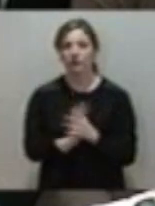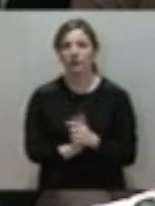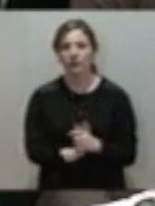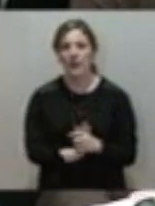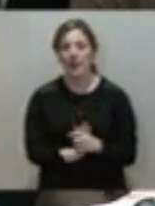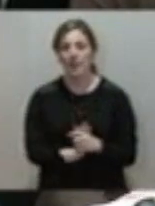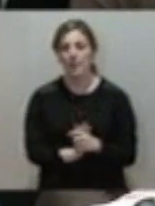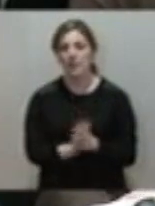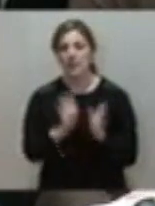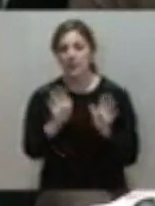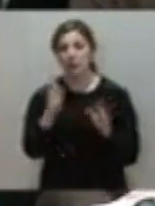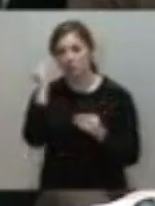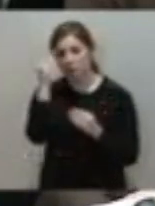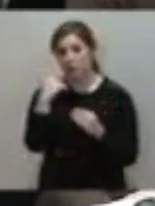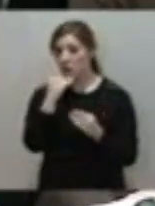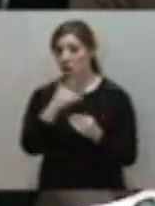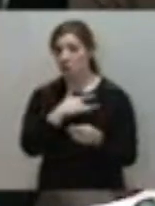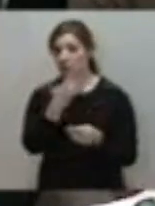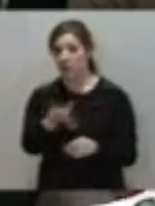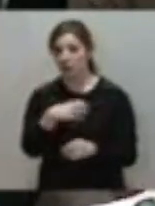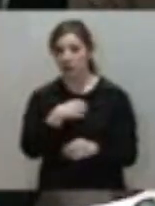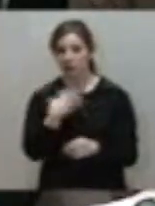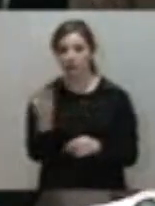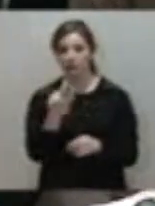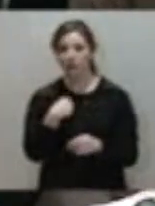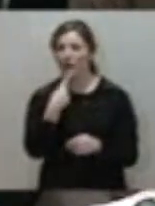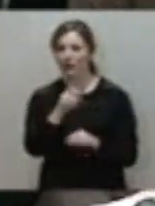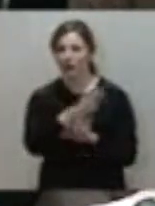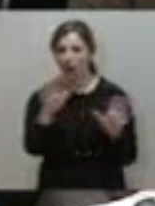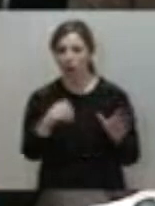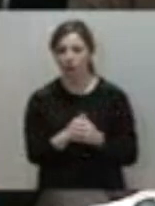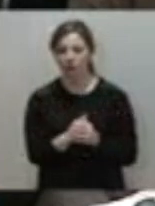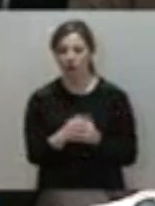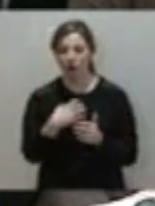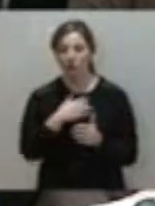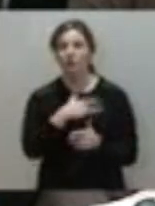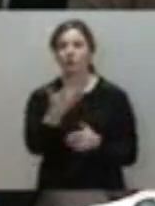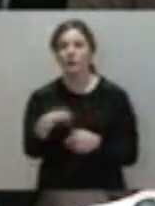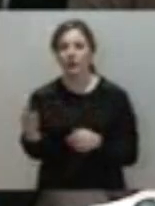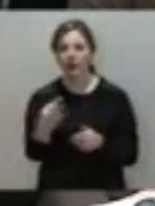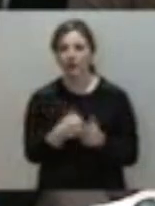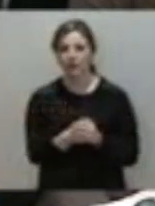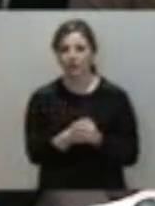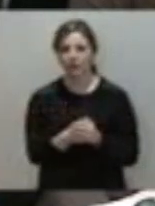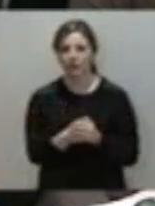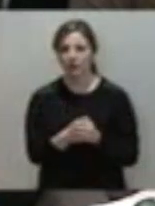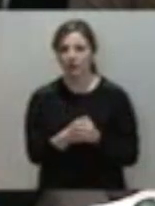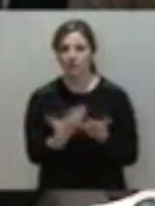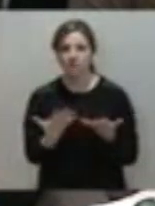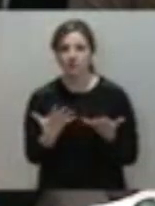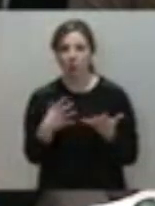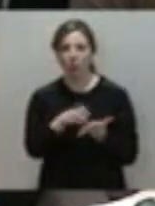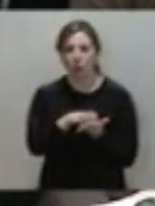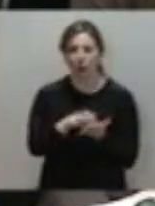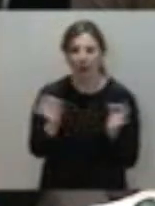Pero hay algo que creo que no podemos tolerar, y se lo voy a decir bien claro. No podemos tolerar que haya la menor amigüedad sobre la